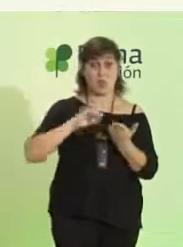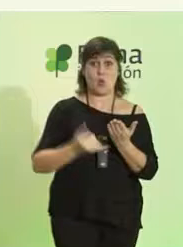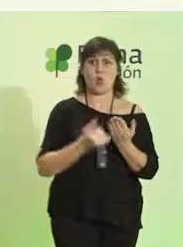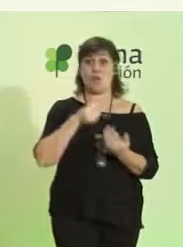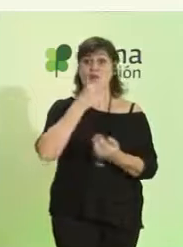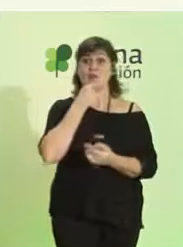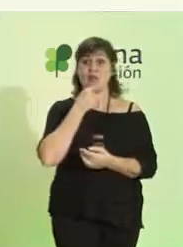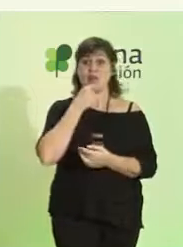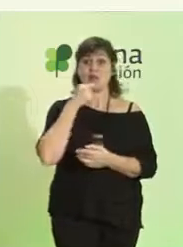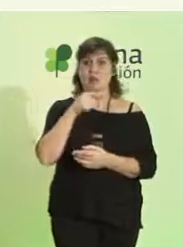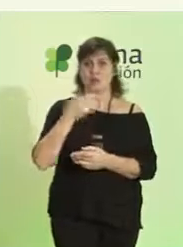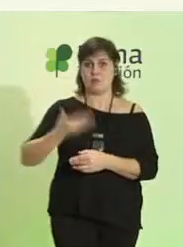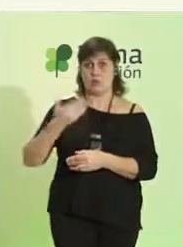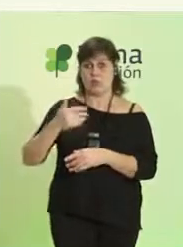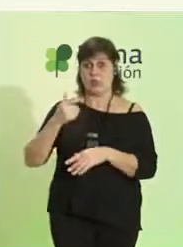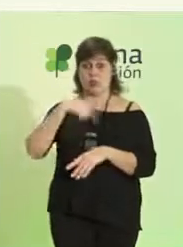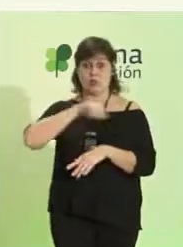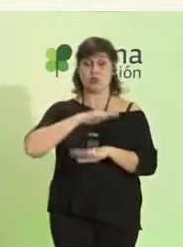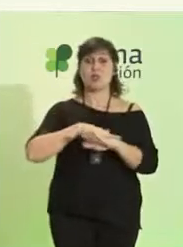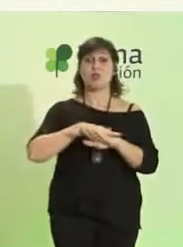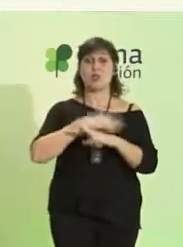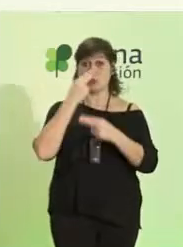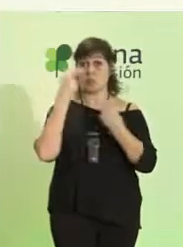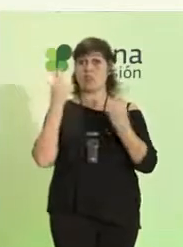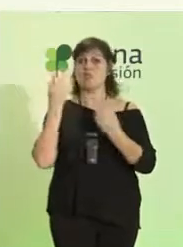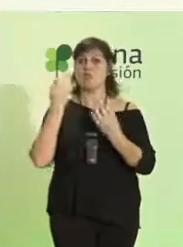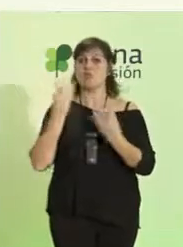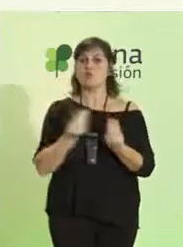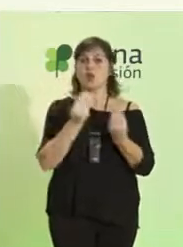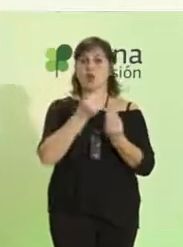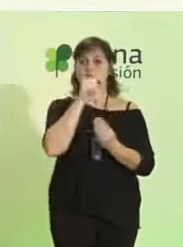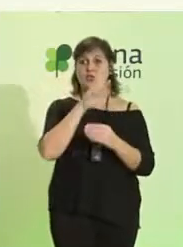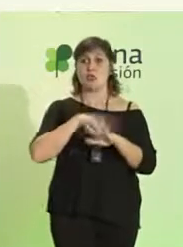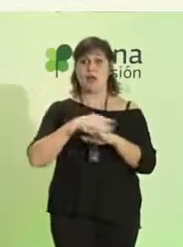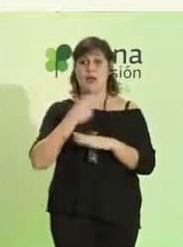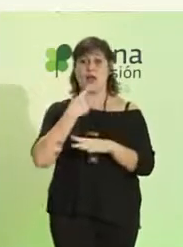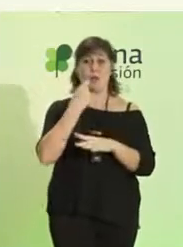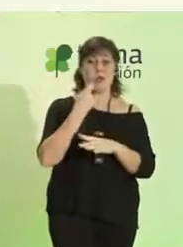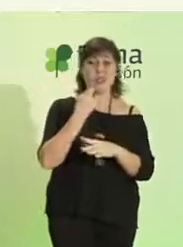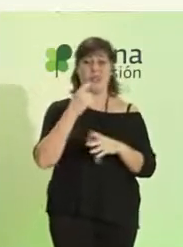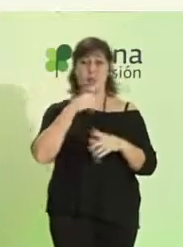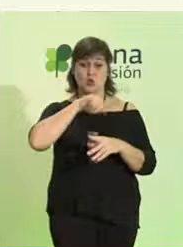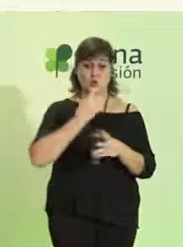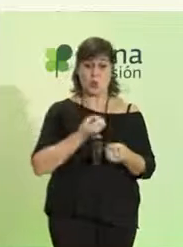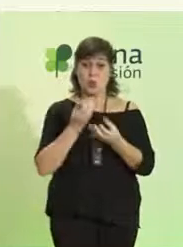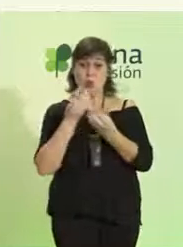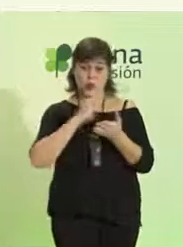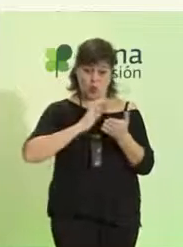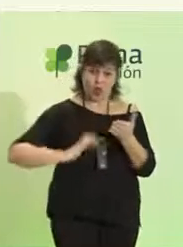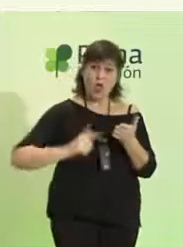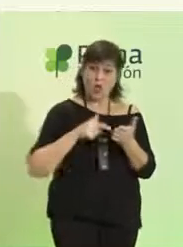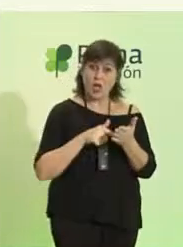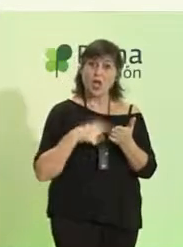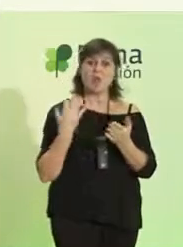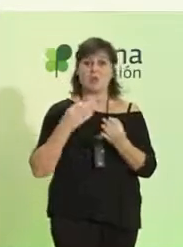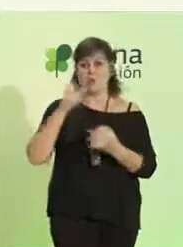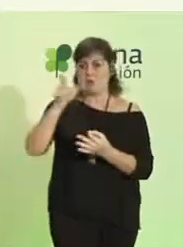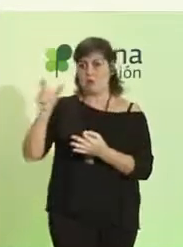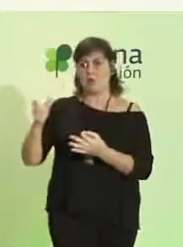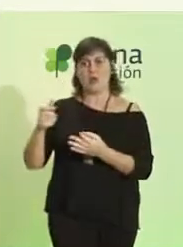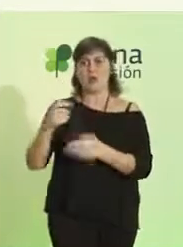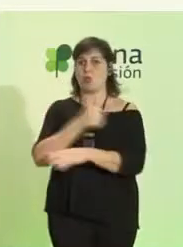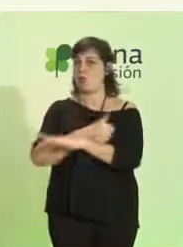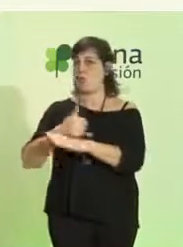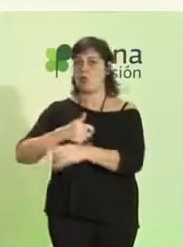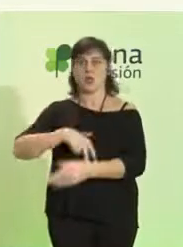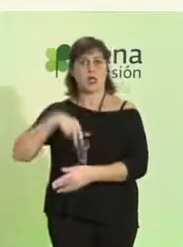en que las administraciones públicas tenemos que seguir mejorando por hacer que toda la complejidad de lo que comunicamos sea entendible por el conjunto